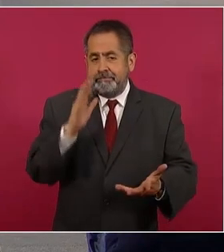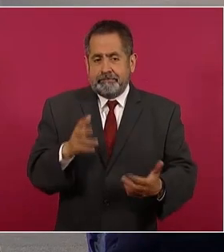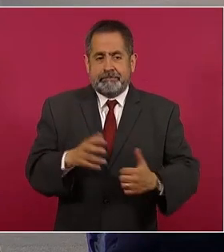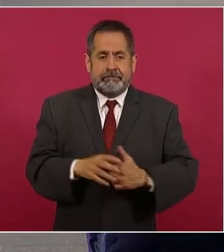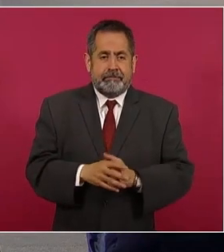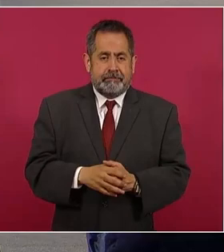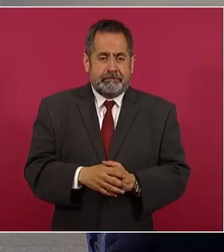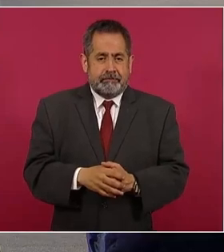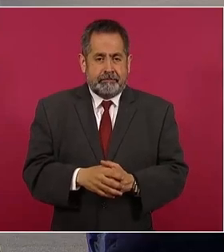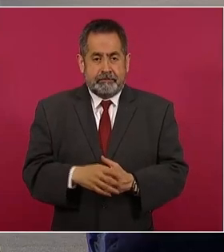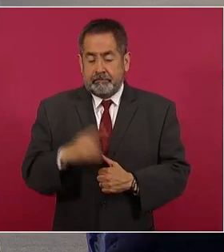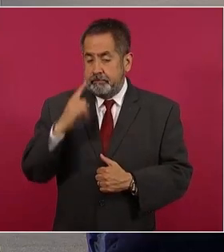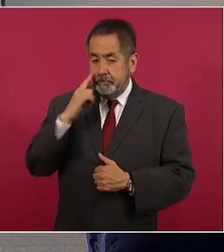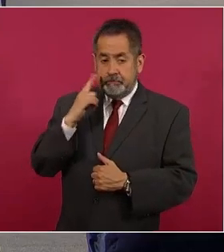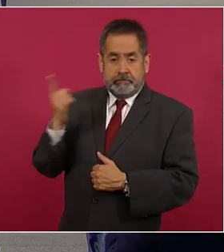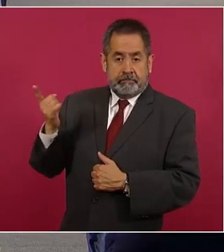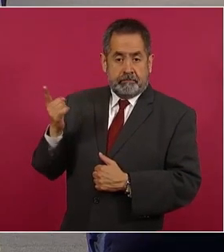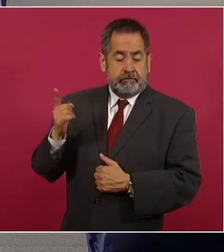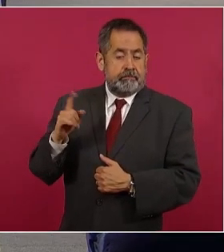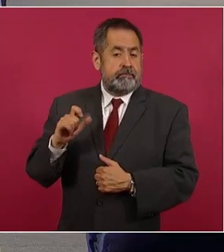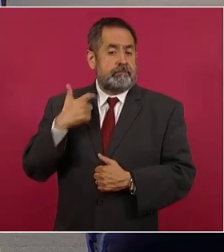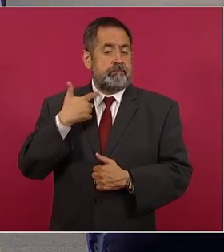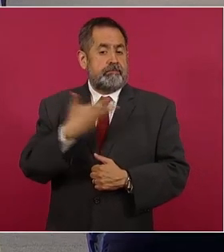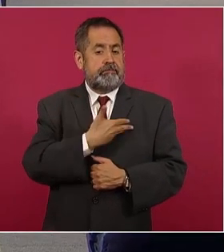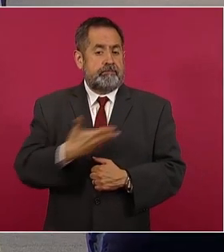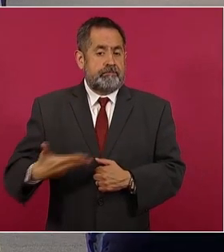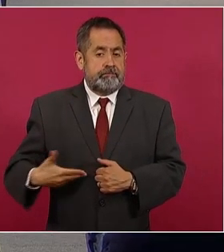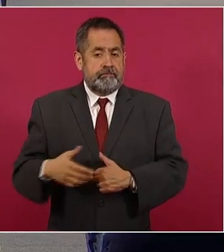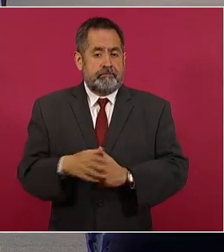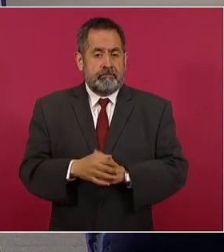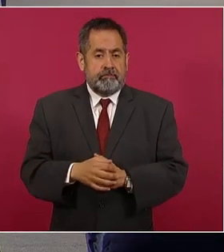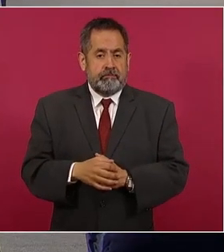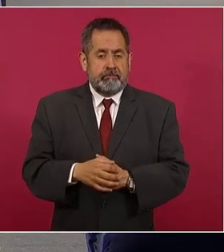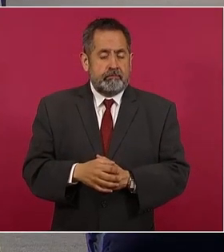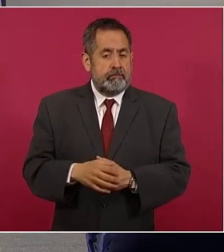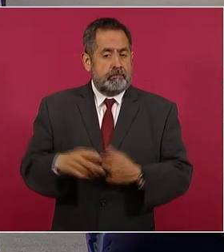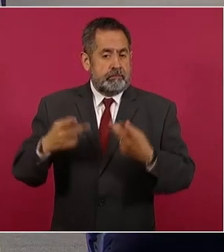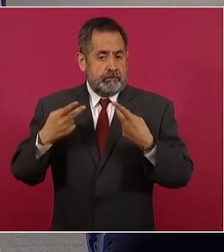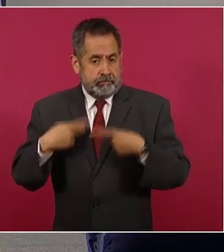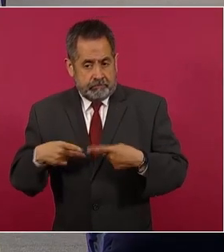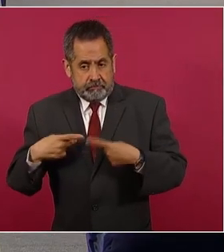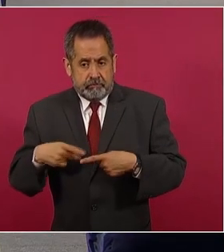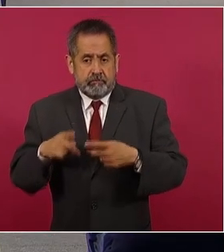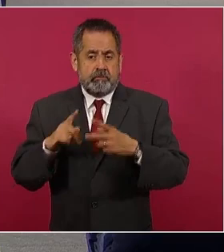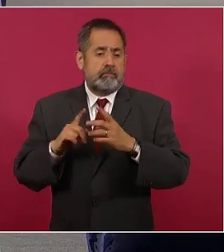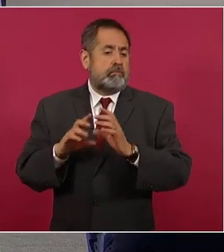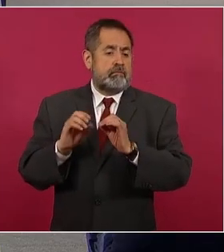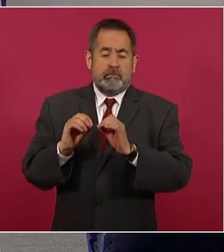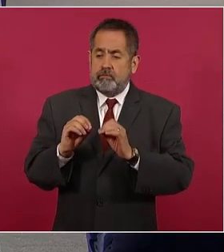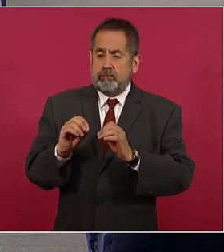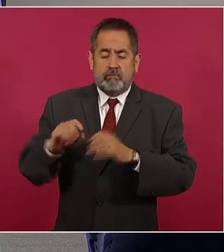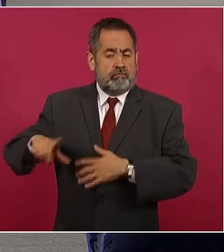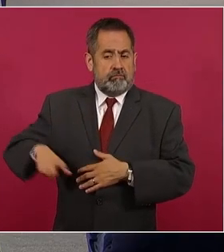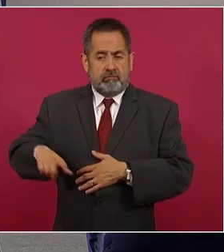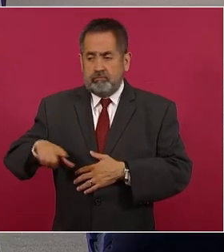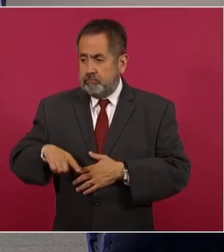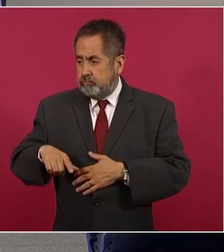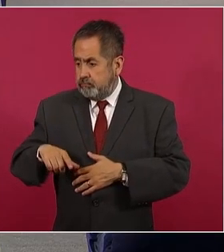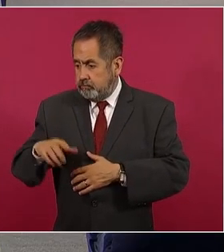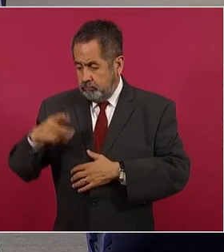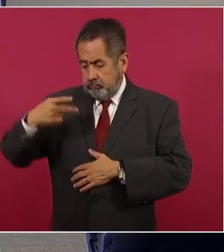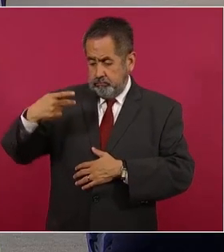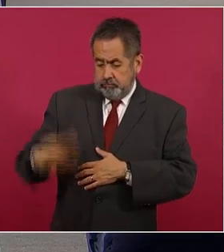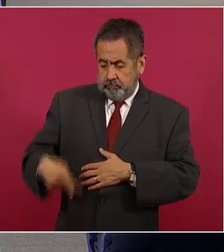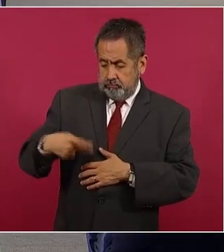Miren lo que decía el presidente, gobierno o individuo que entrega los recursos